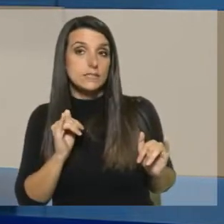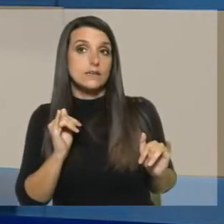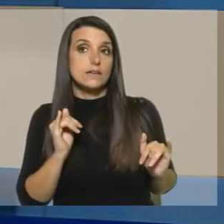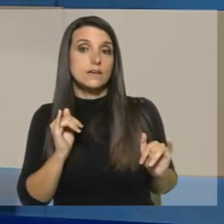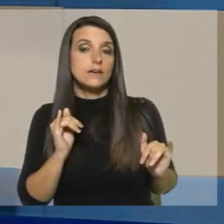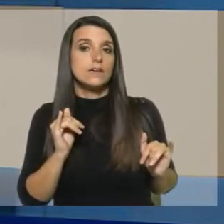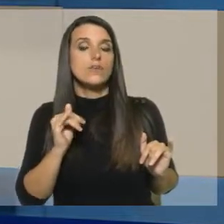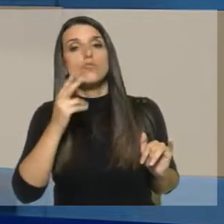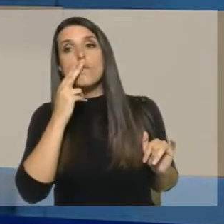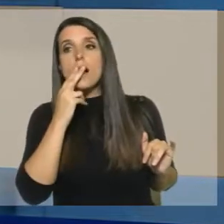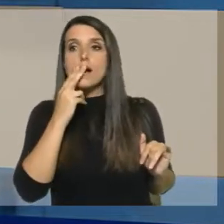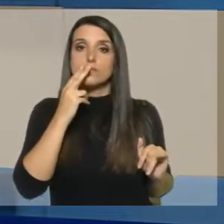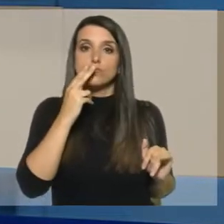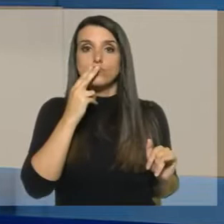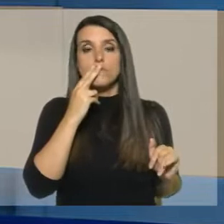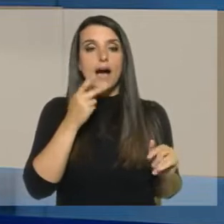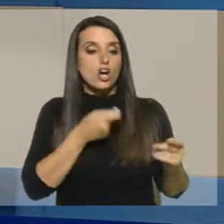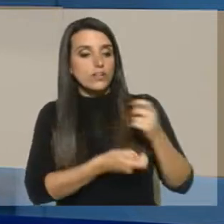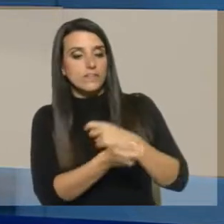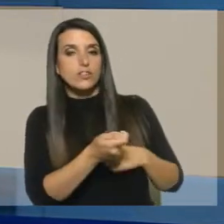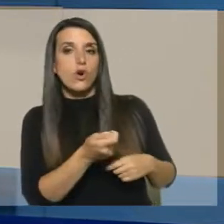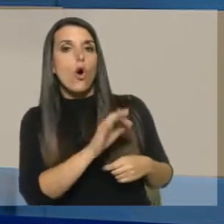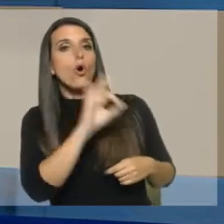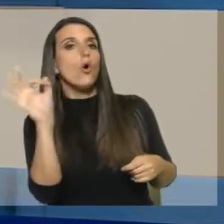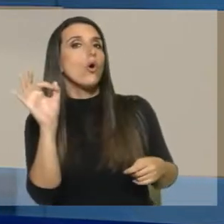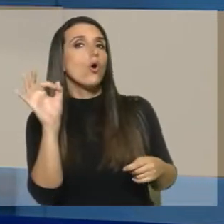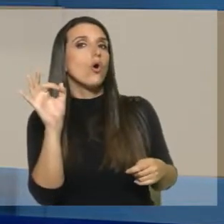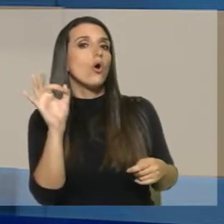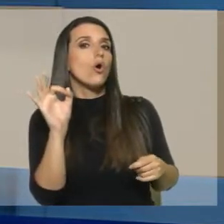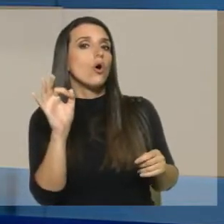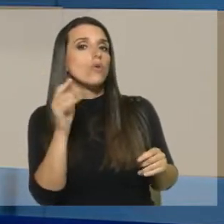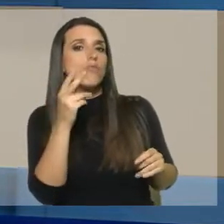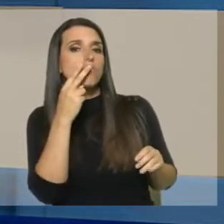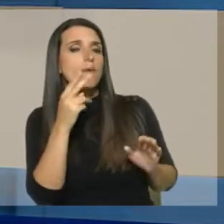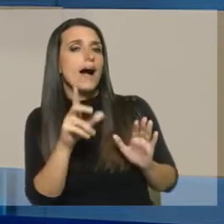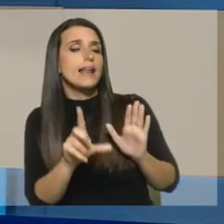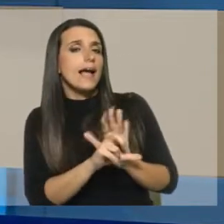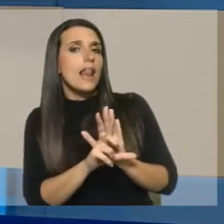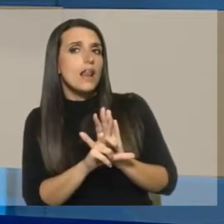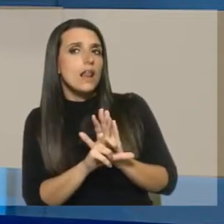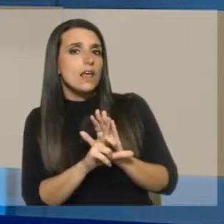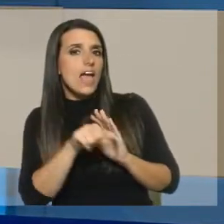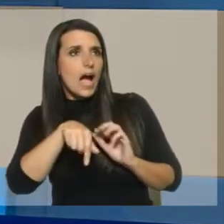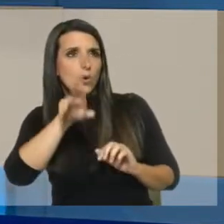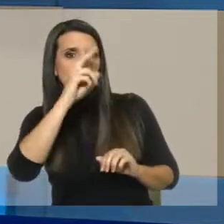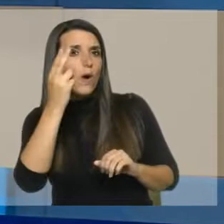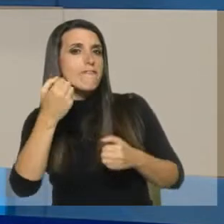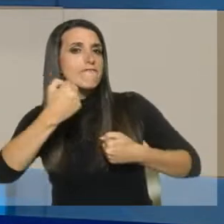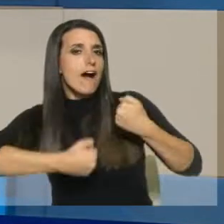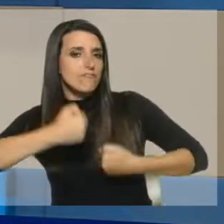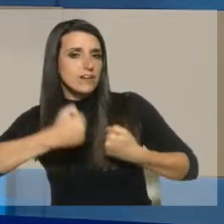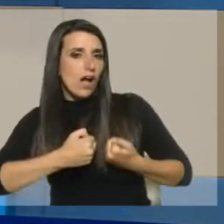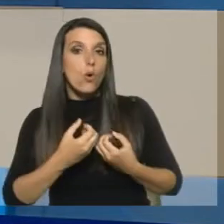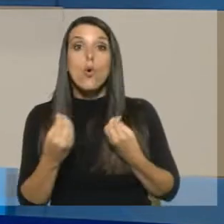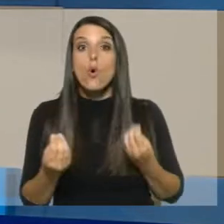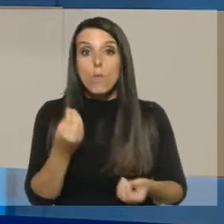se fuma de contrabando o se fuma legal y producido acá en Uruguay. Por ahí un